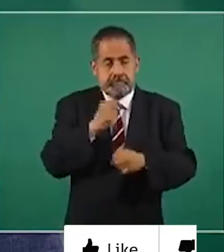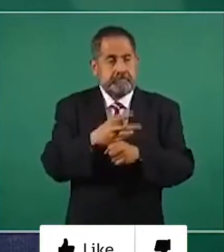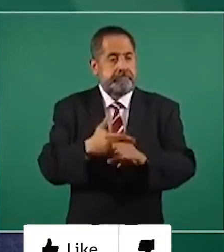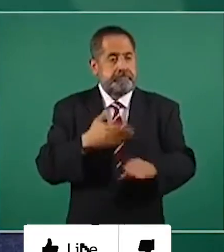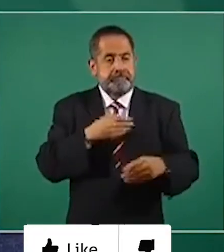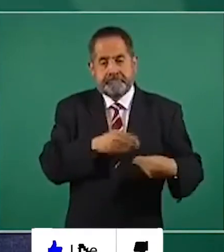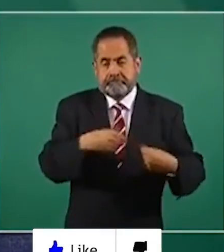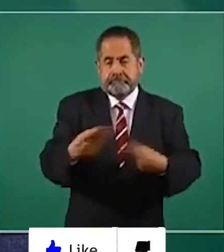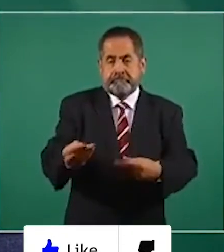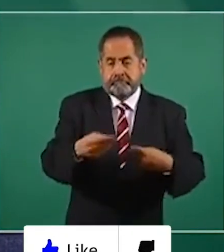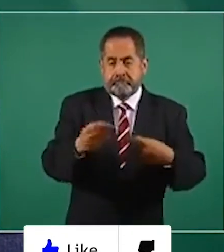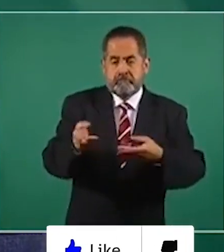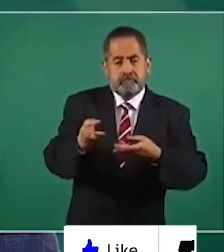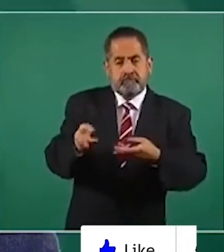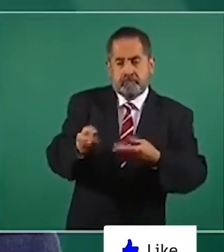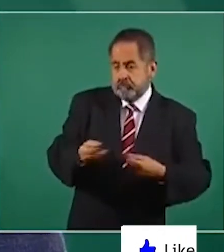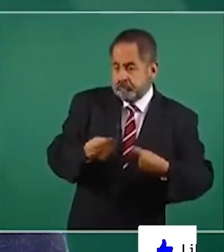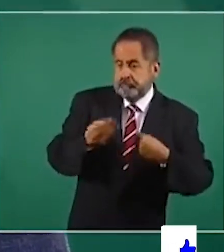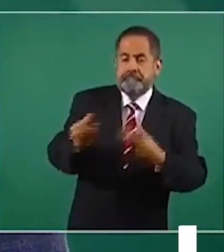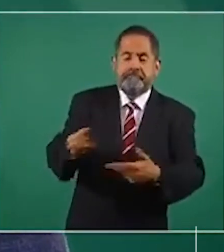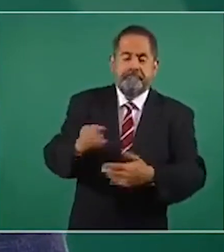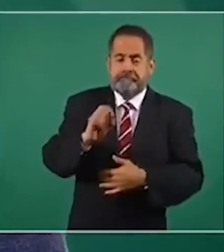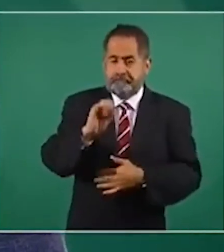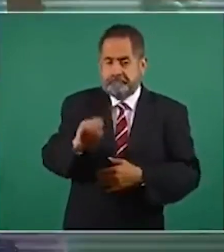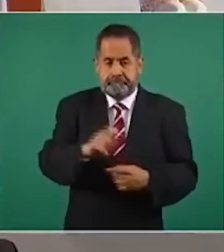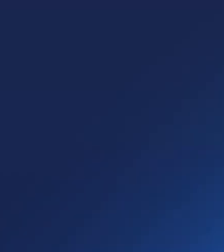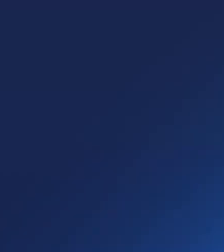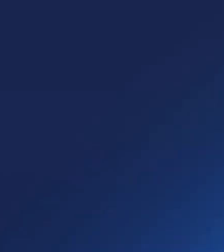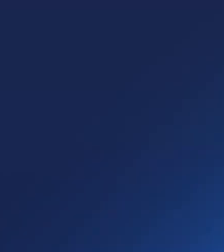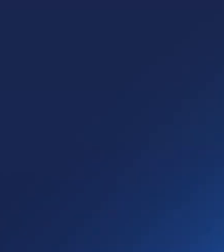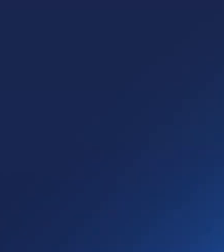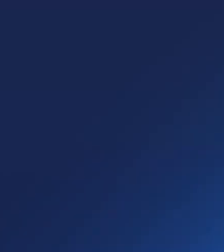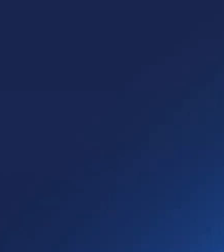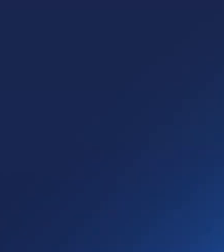medicamento que su médico le recetó. Muchas gracias.